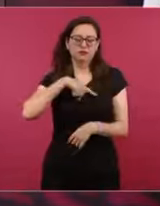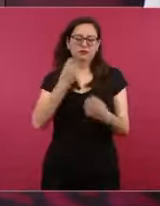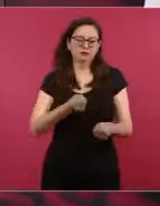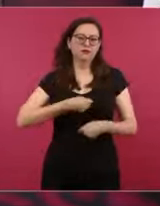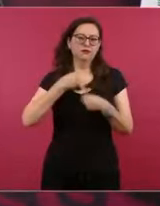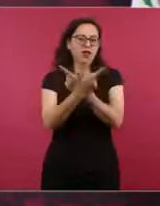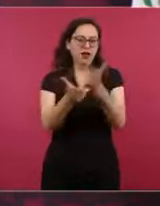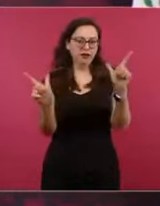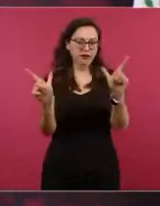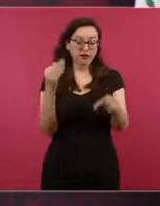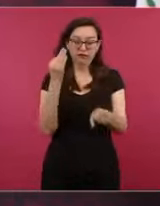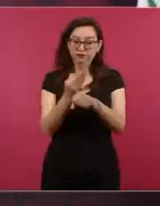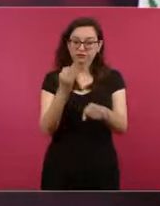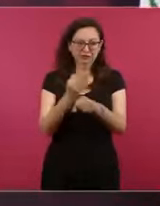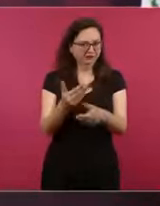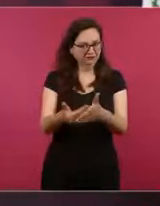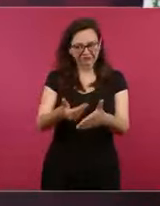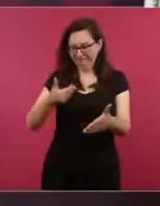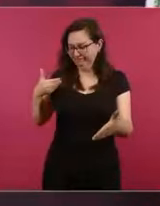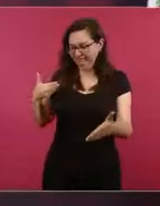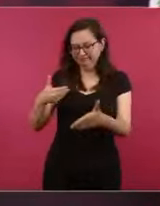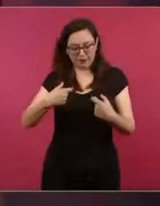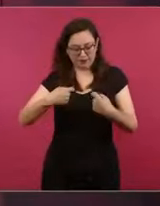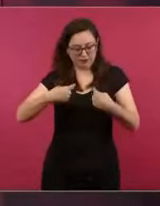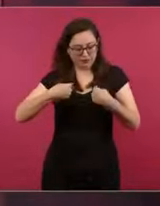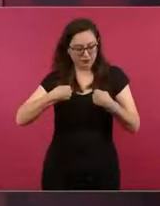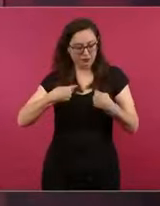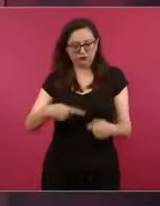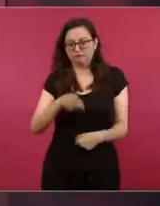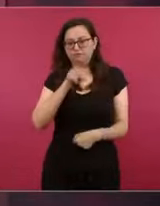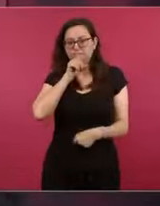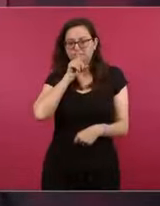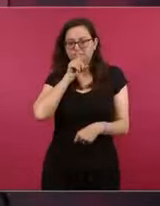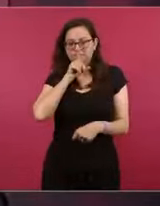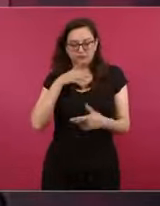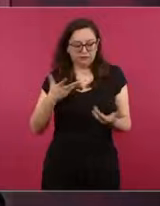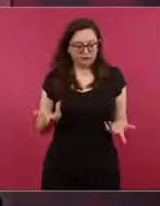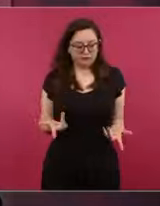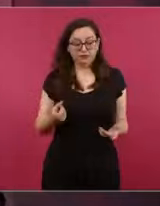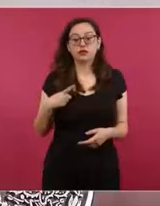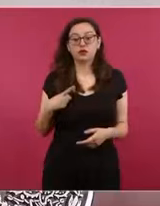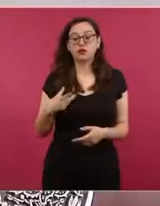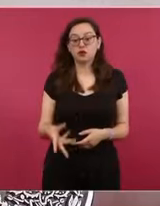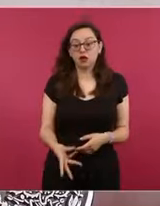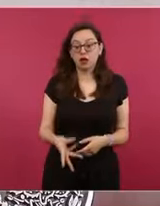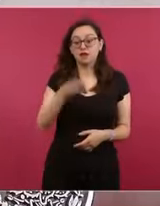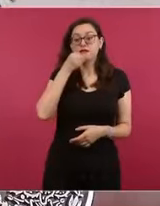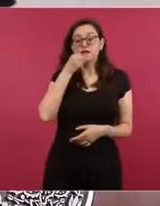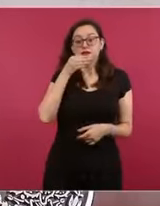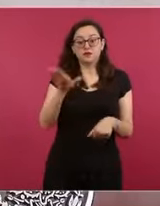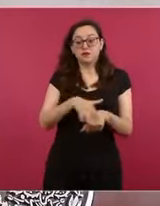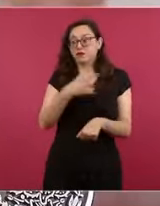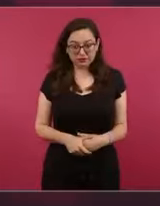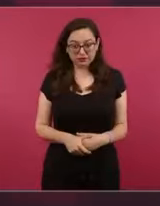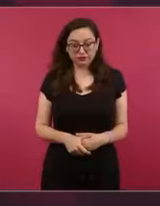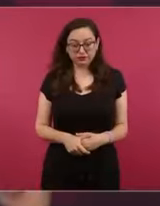Tenemos que hasta autocensurarnos, ya le planté a Jesús y de una vez aprovecho